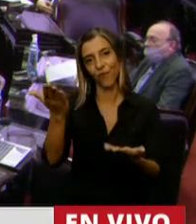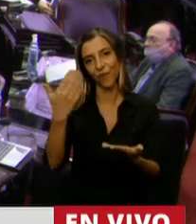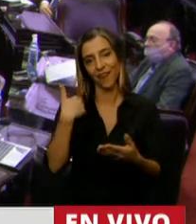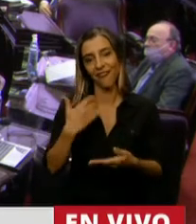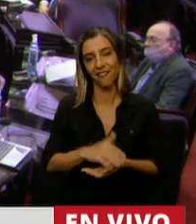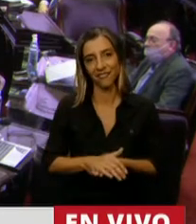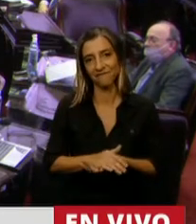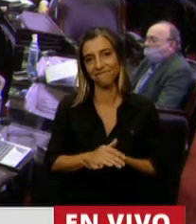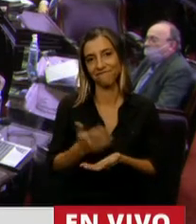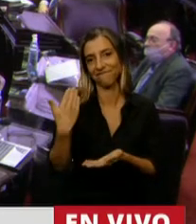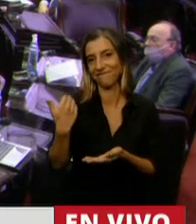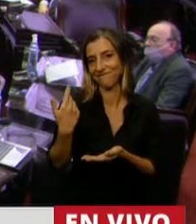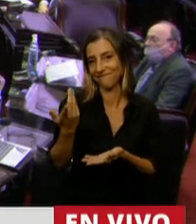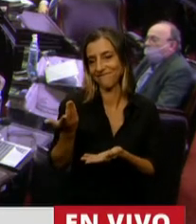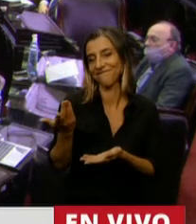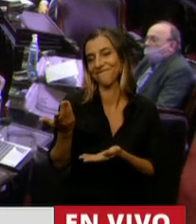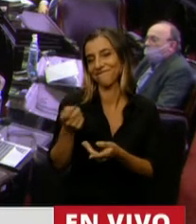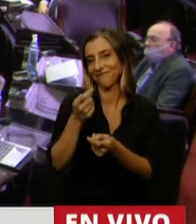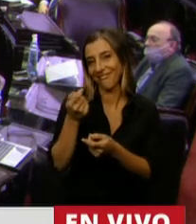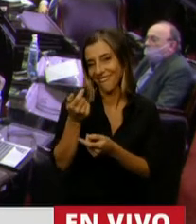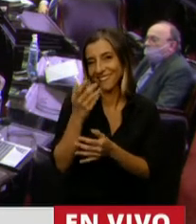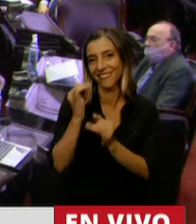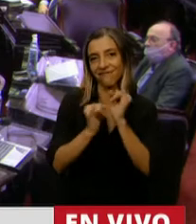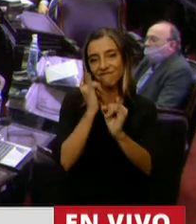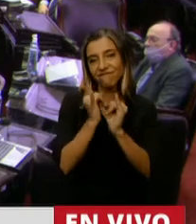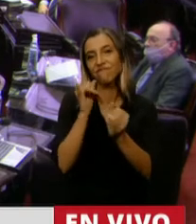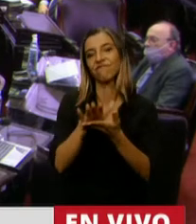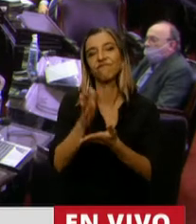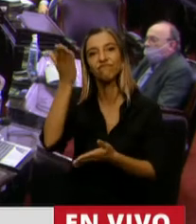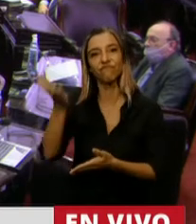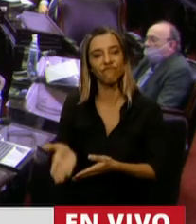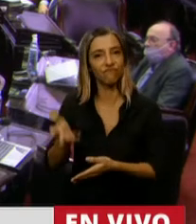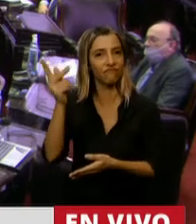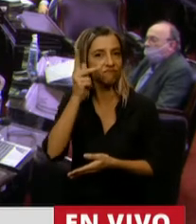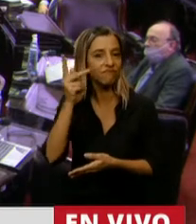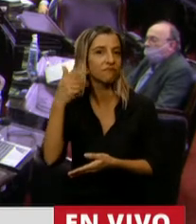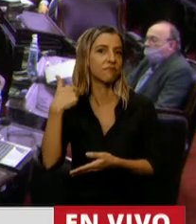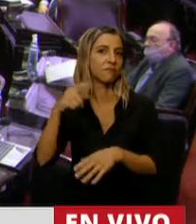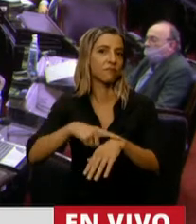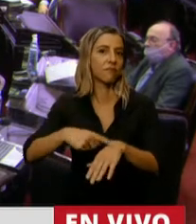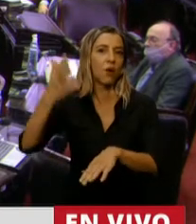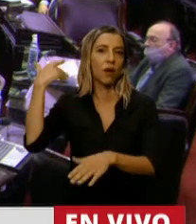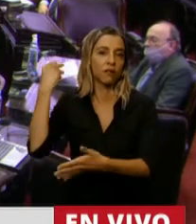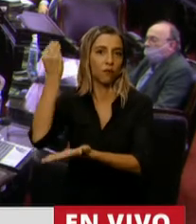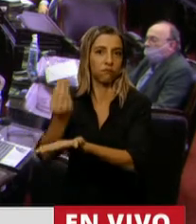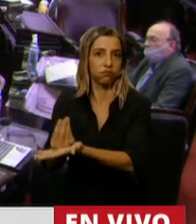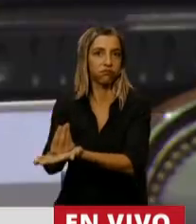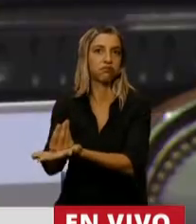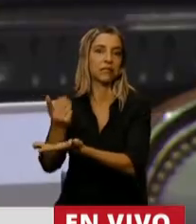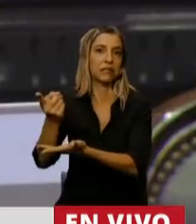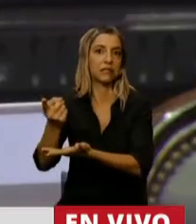emotivas al hombre que vino a transformar la realidad para nuestra generación, que es Néstor Carlos Kirchner.